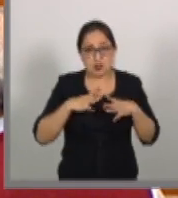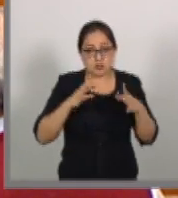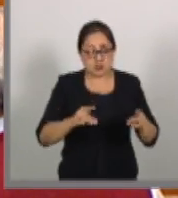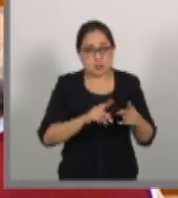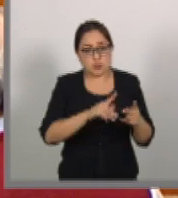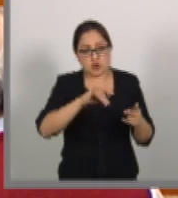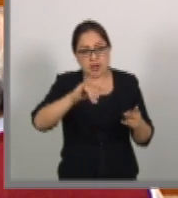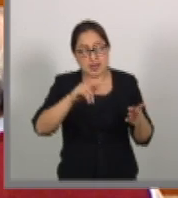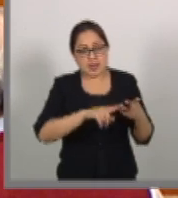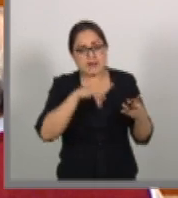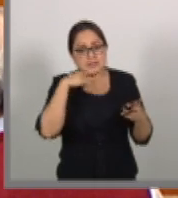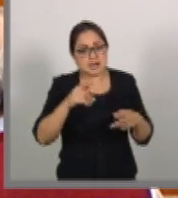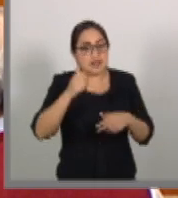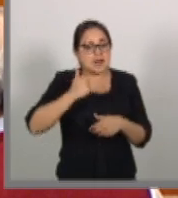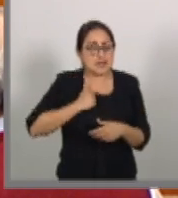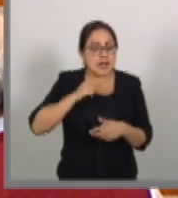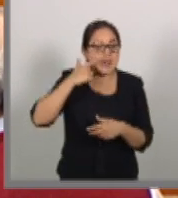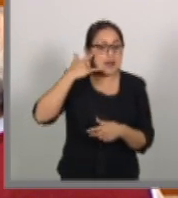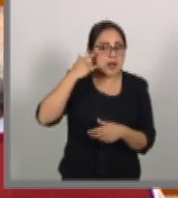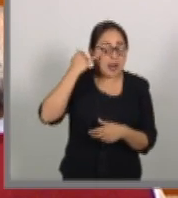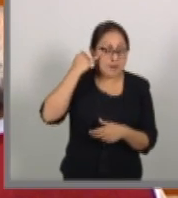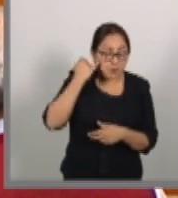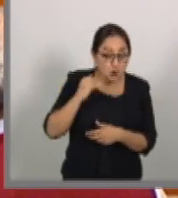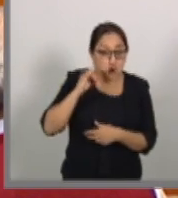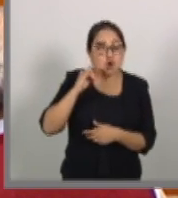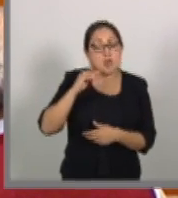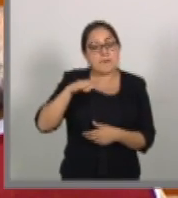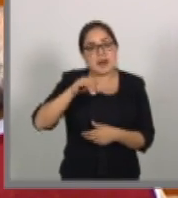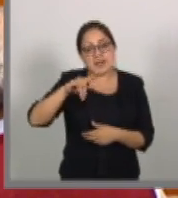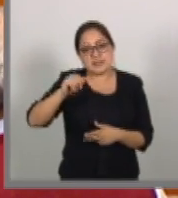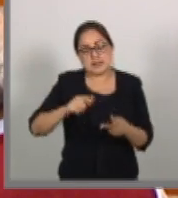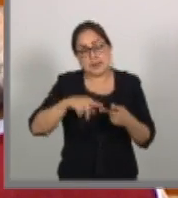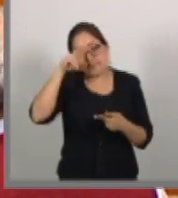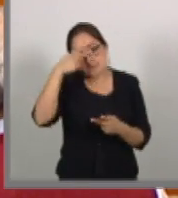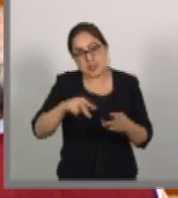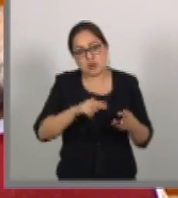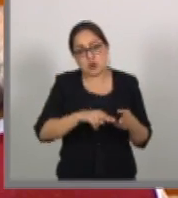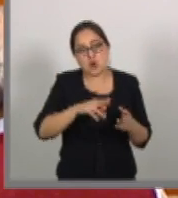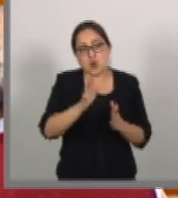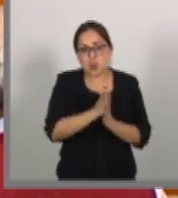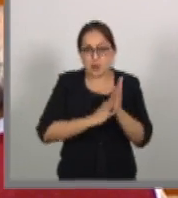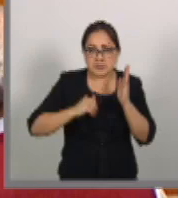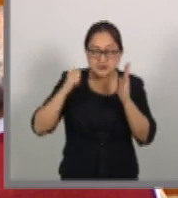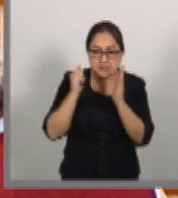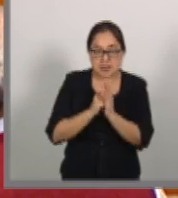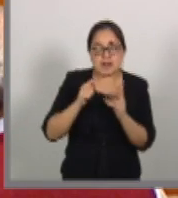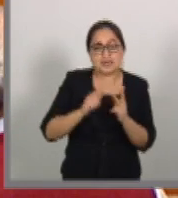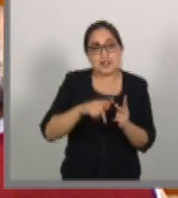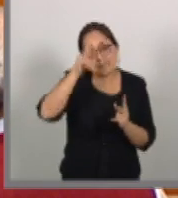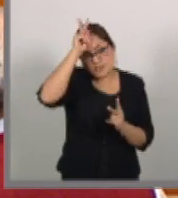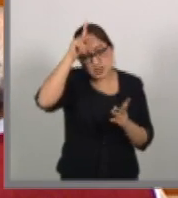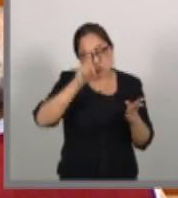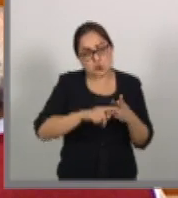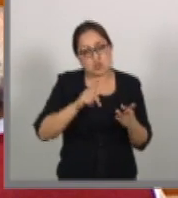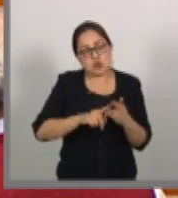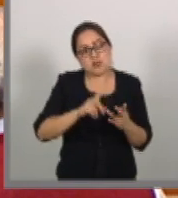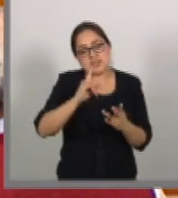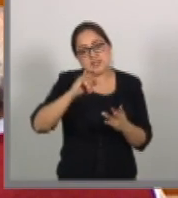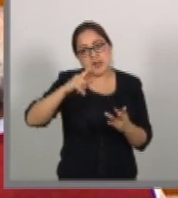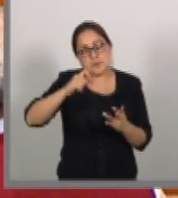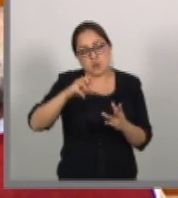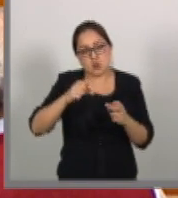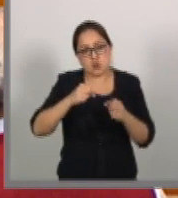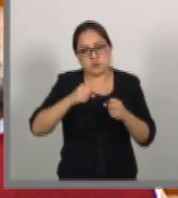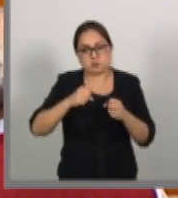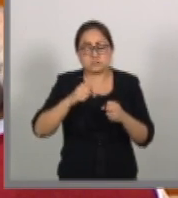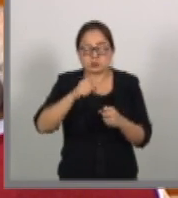Brunei, Chile, Canadá, Japón, Malasia, México, Nueva Zelanda, Perú, Singapur y Vietnam comenzaron